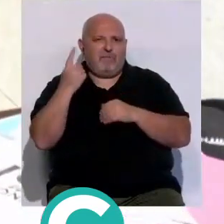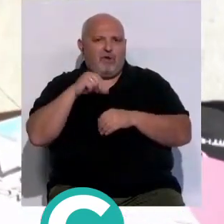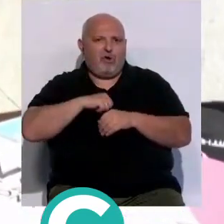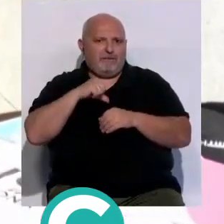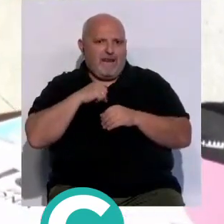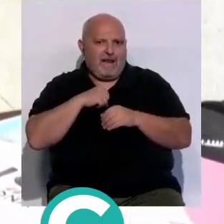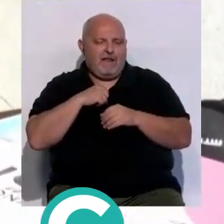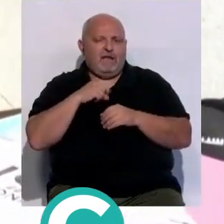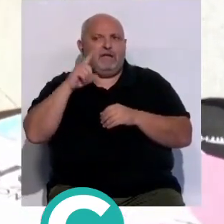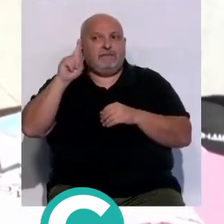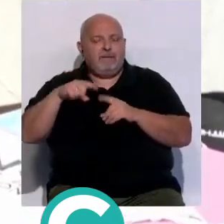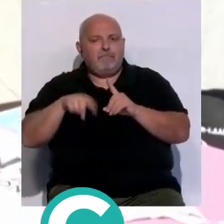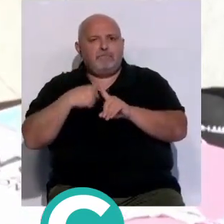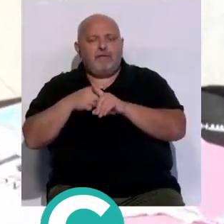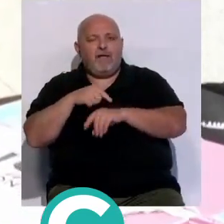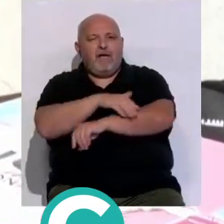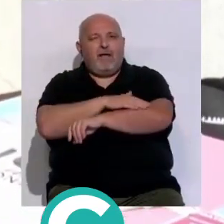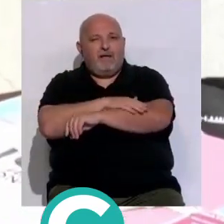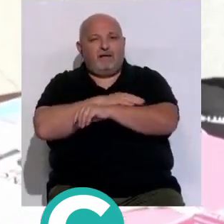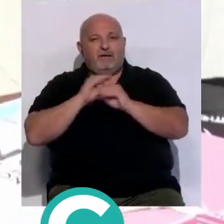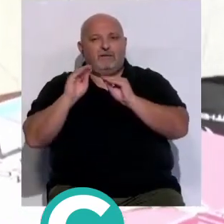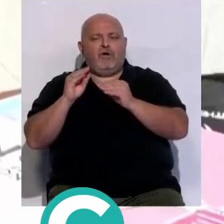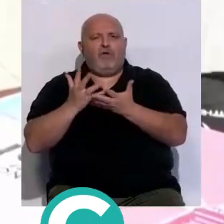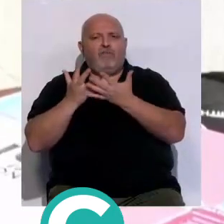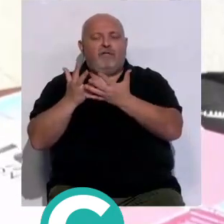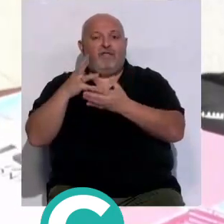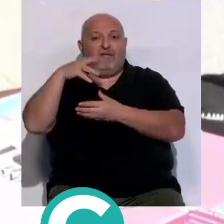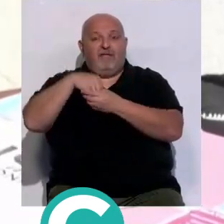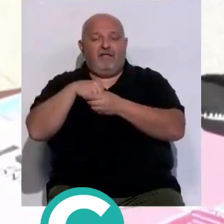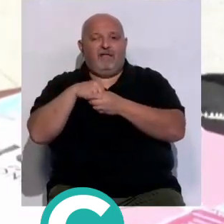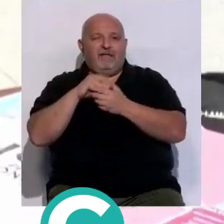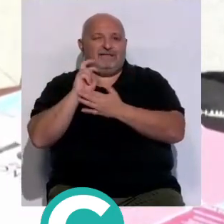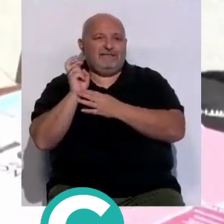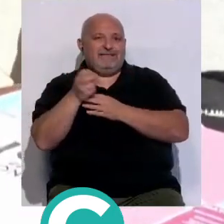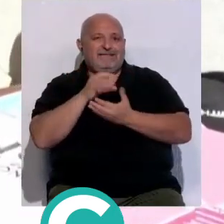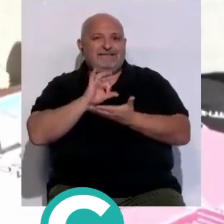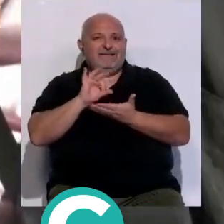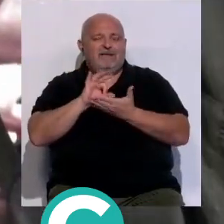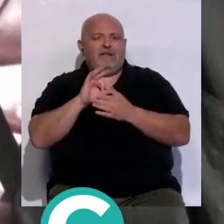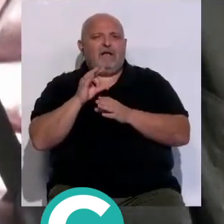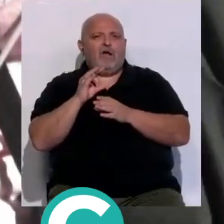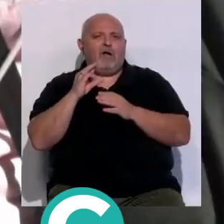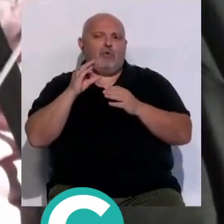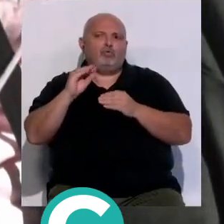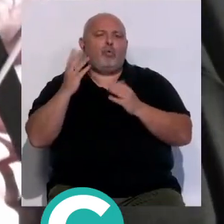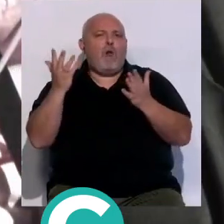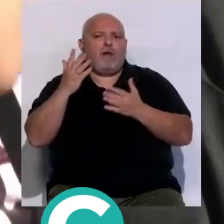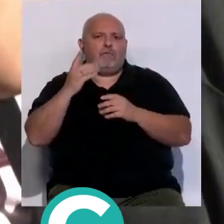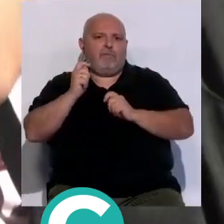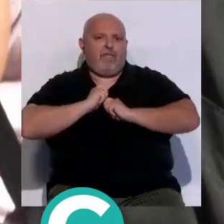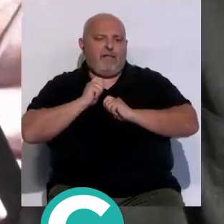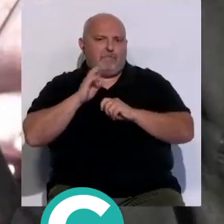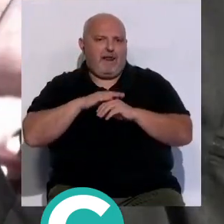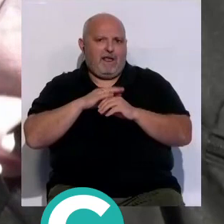hospitales así como para que la administración sanitaria ofrezca dentro de su cartera de servicios el resto de competencias con las que